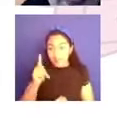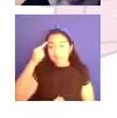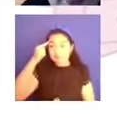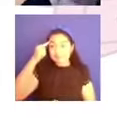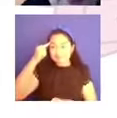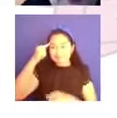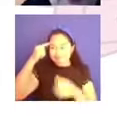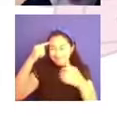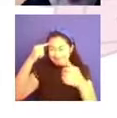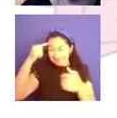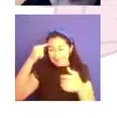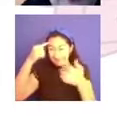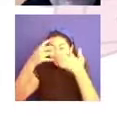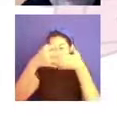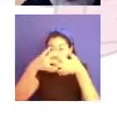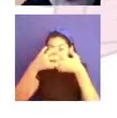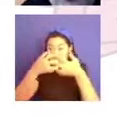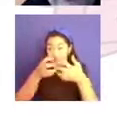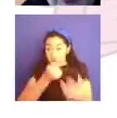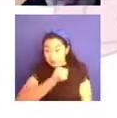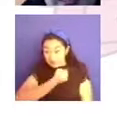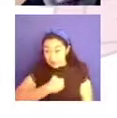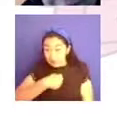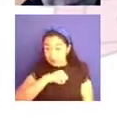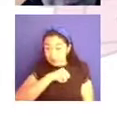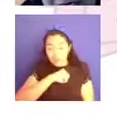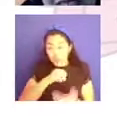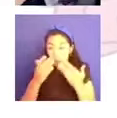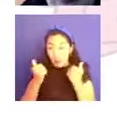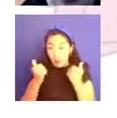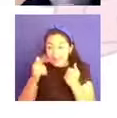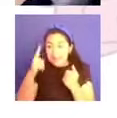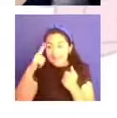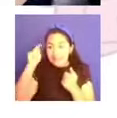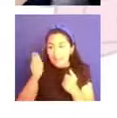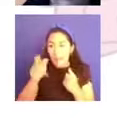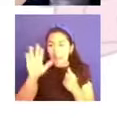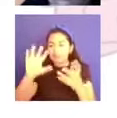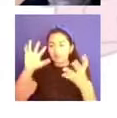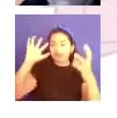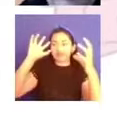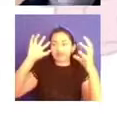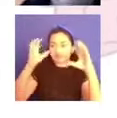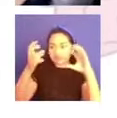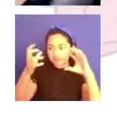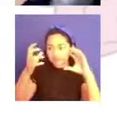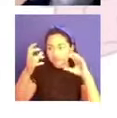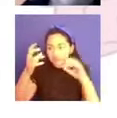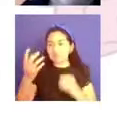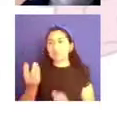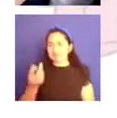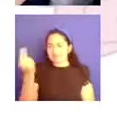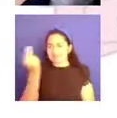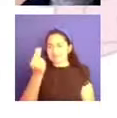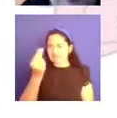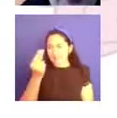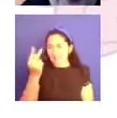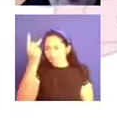viene la parte del concepto de trastorno psiquiátrico. Un trastorno psiquiátrico va a estar